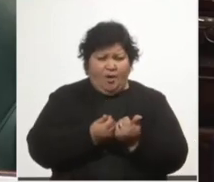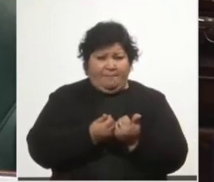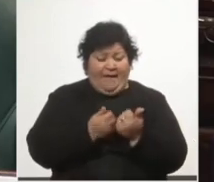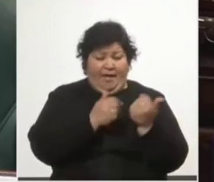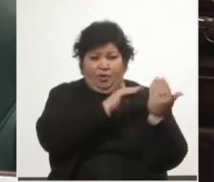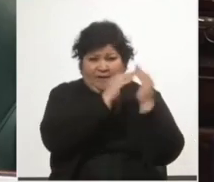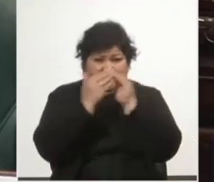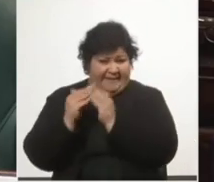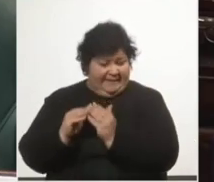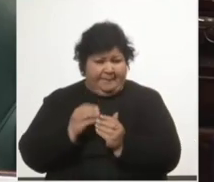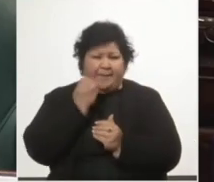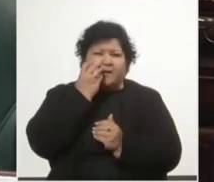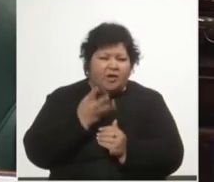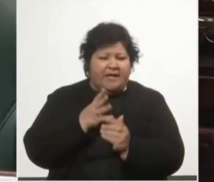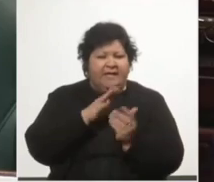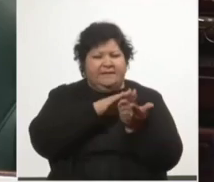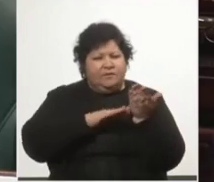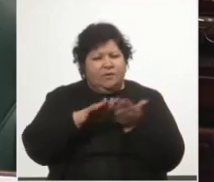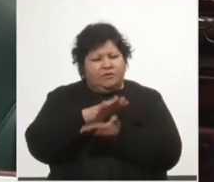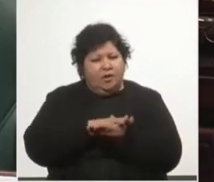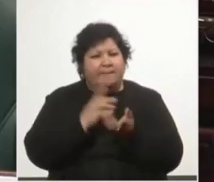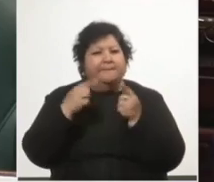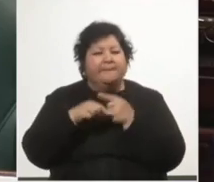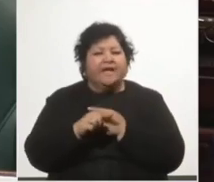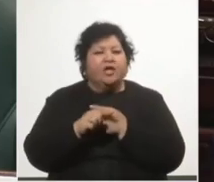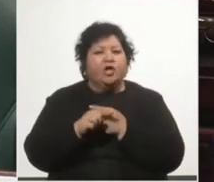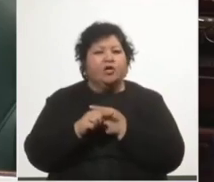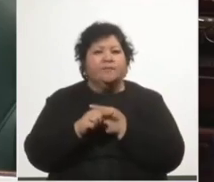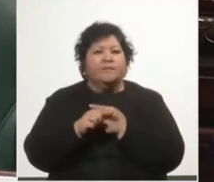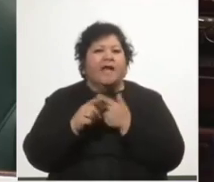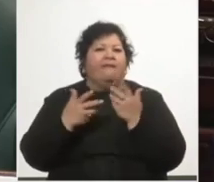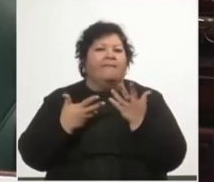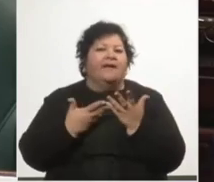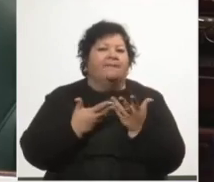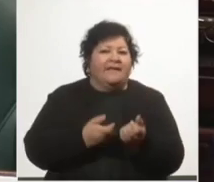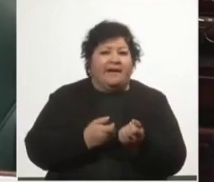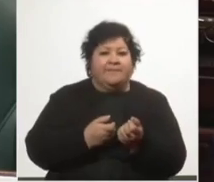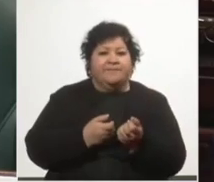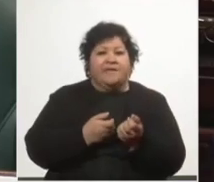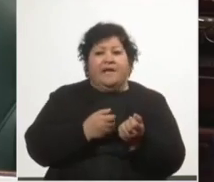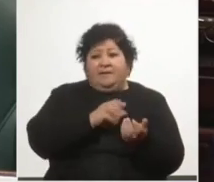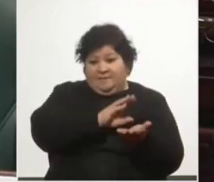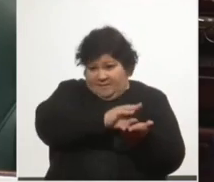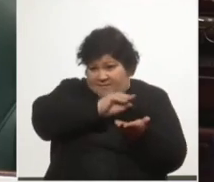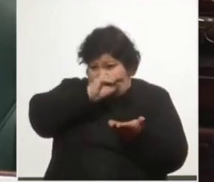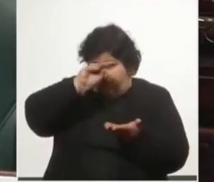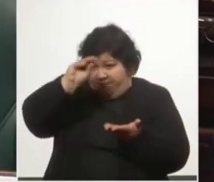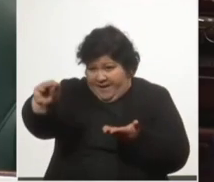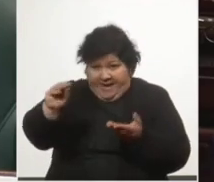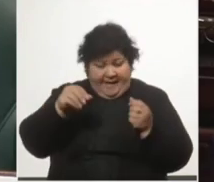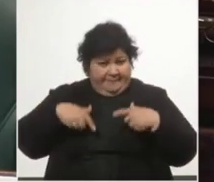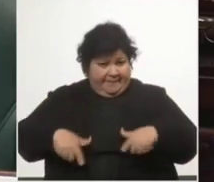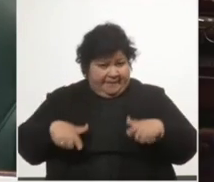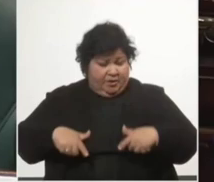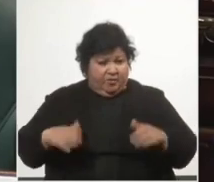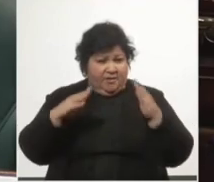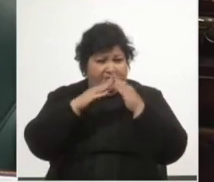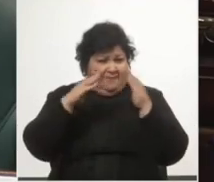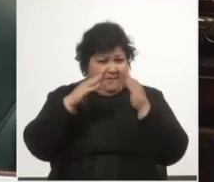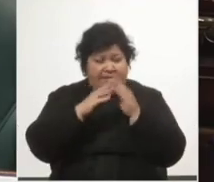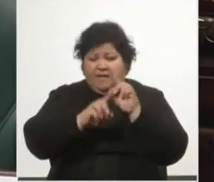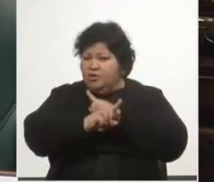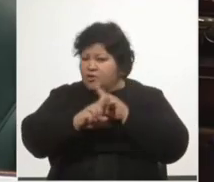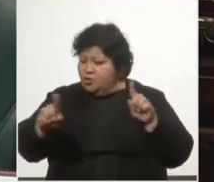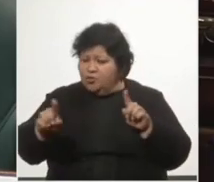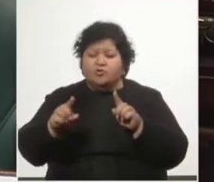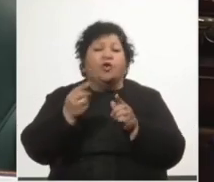vuelcan para respaldar el fideicomiso no son asignados al Ministerio de Vivienda, sino que son los recursos del Instituto de